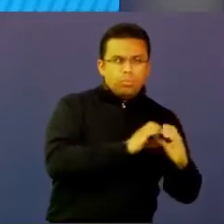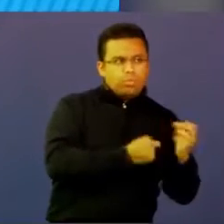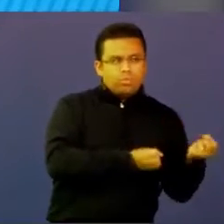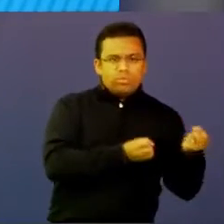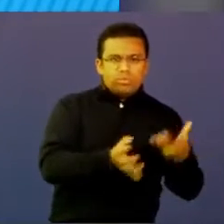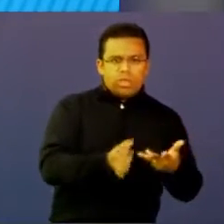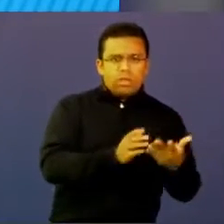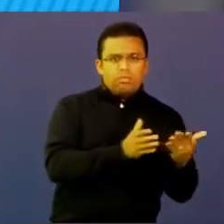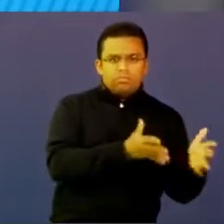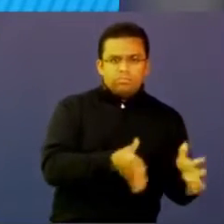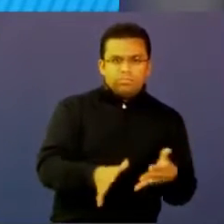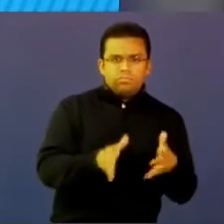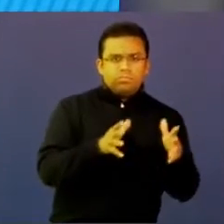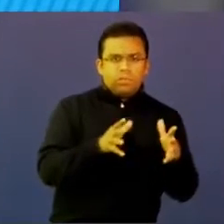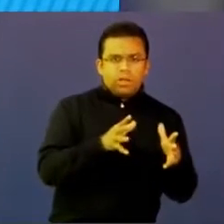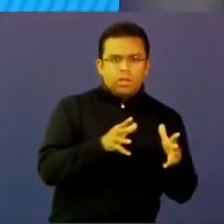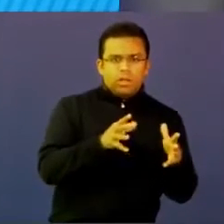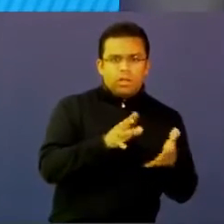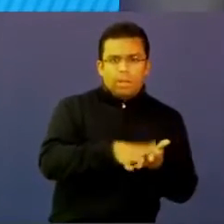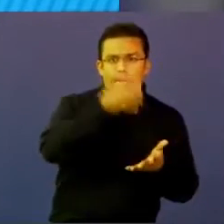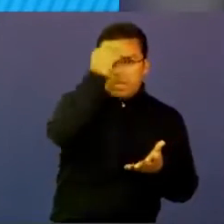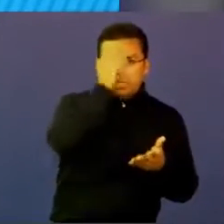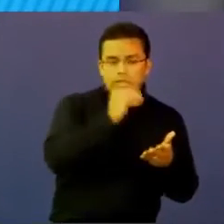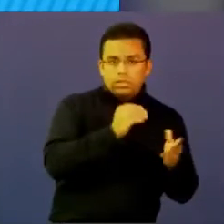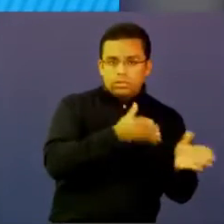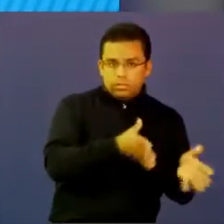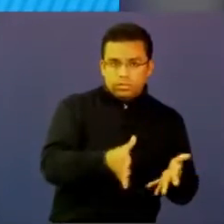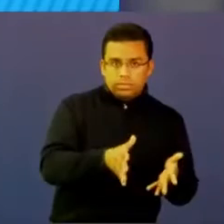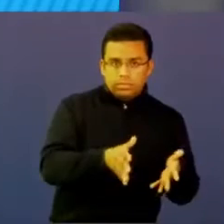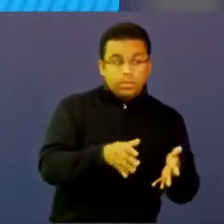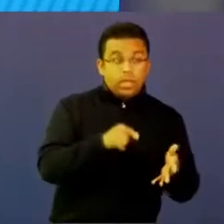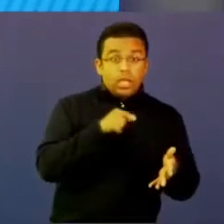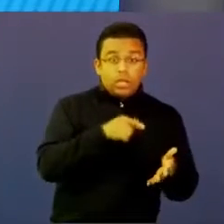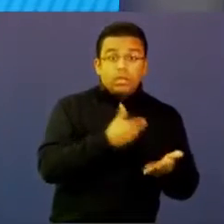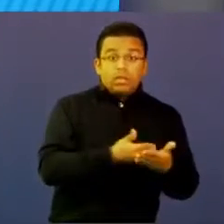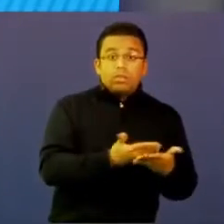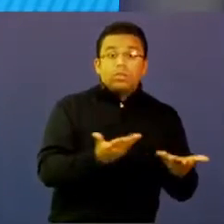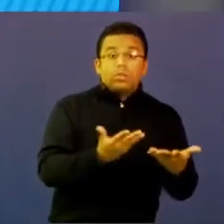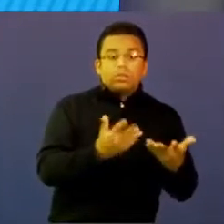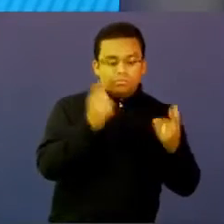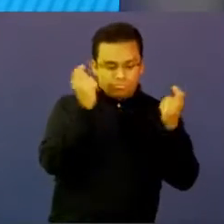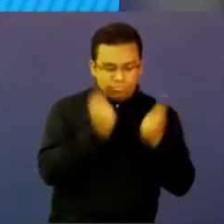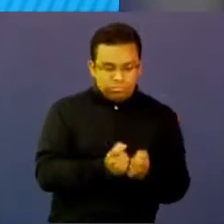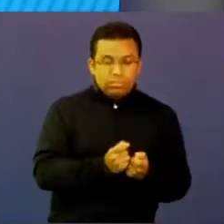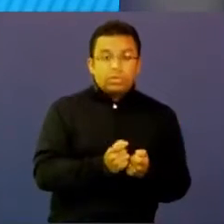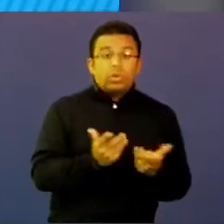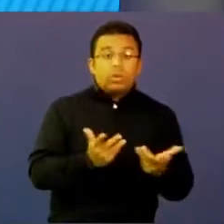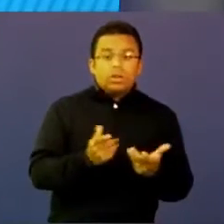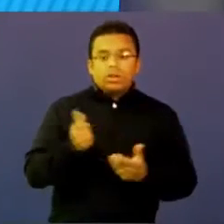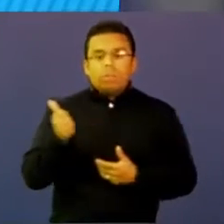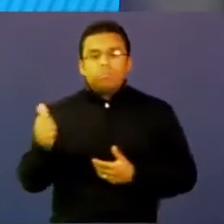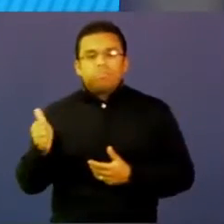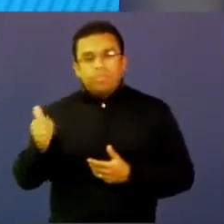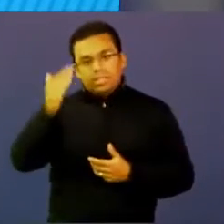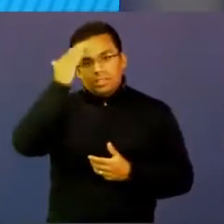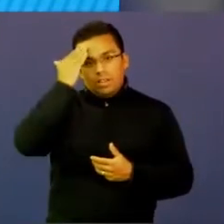y eso se está traduciendo en este momento en resultados en pruebas de aprendizaje de los estudiantes. Ya hay estudios que nos muestran